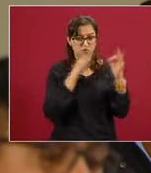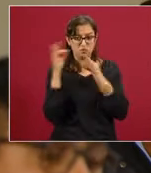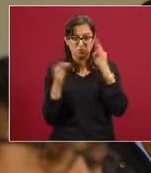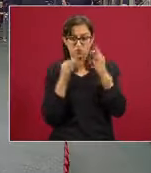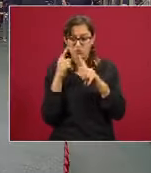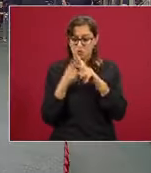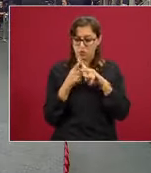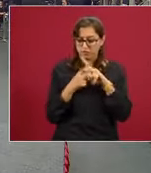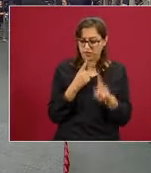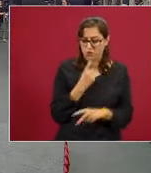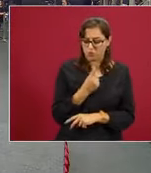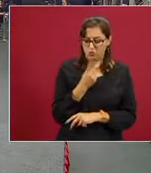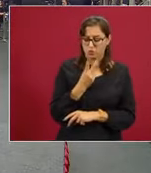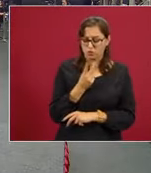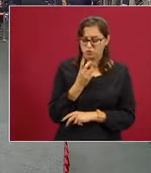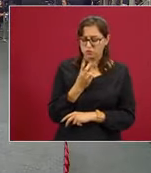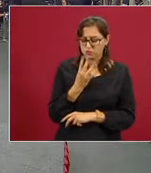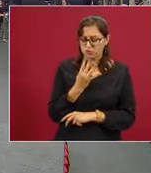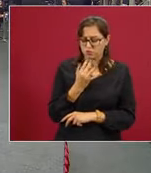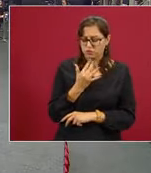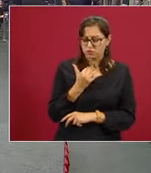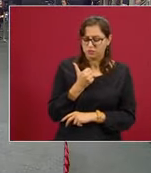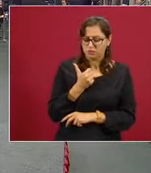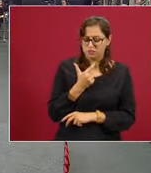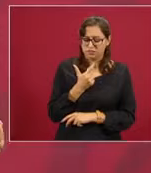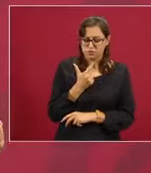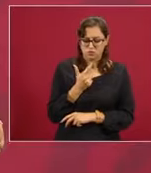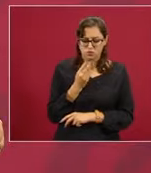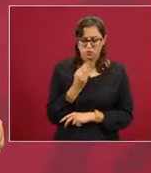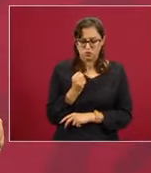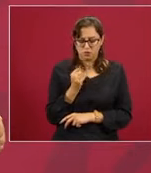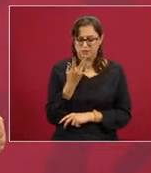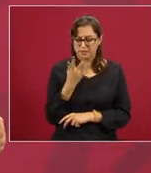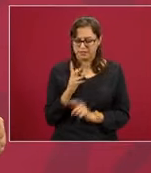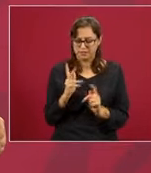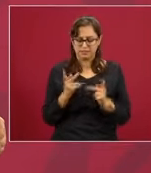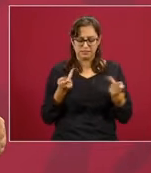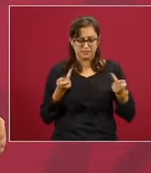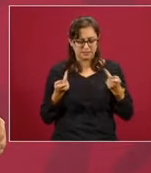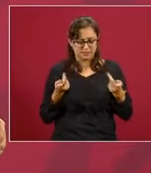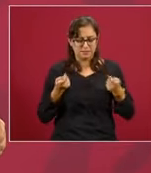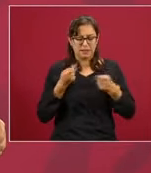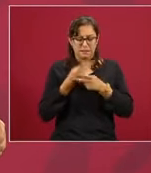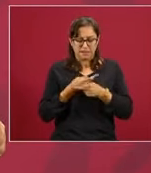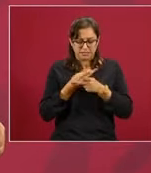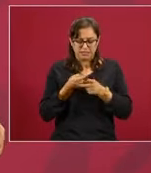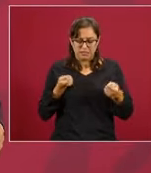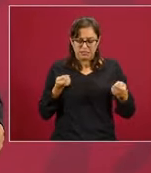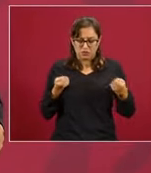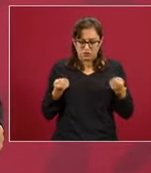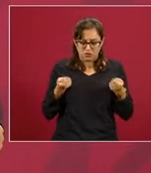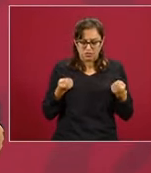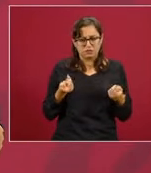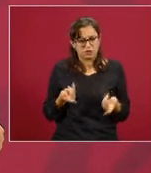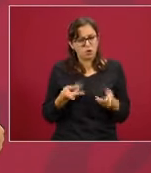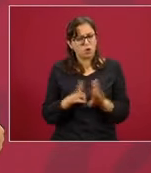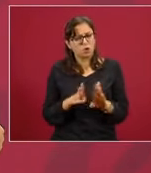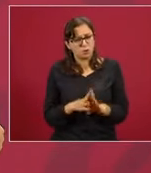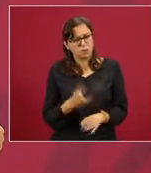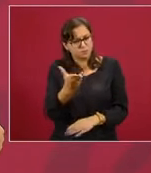De entrada. pues, todos los días estoy atendiendo,